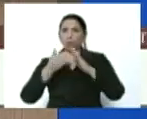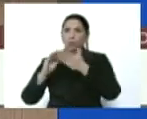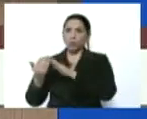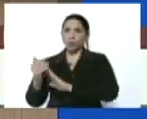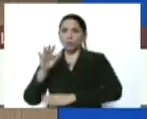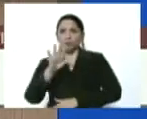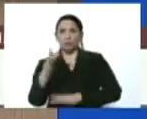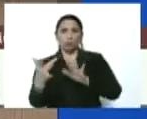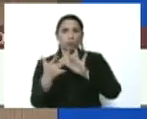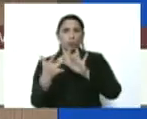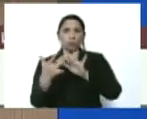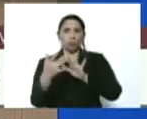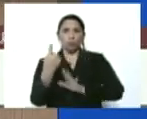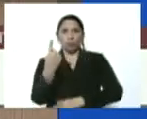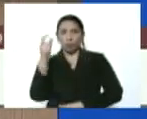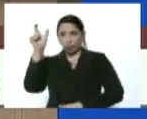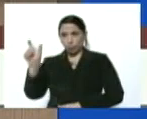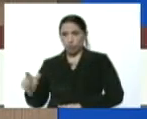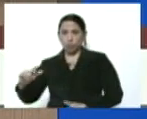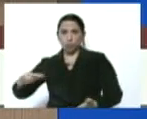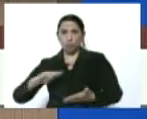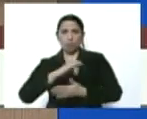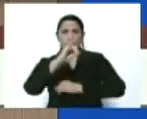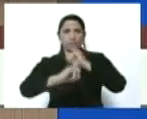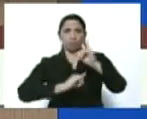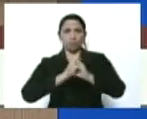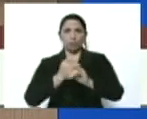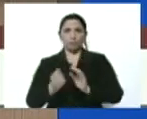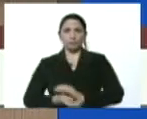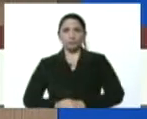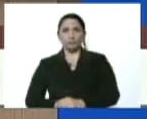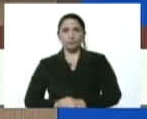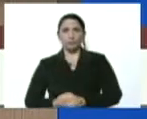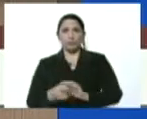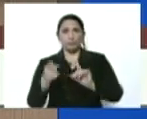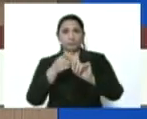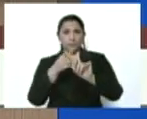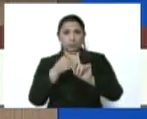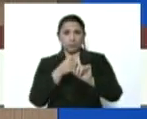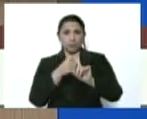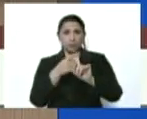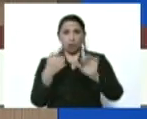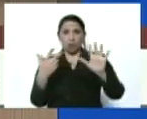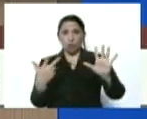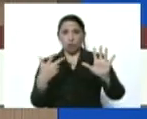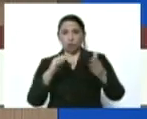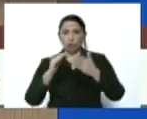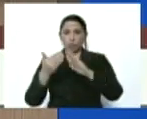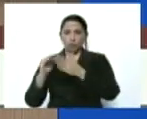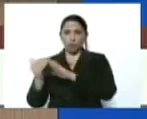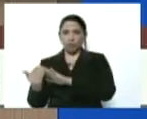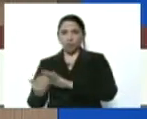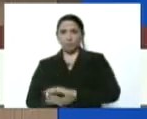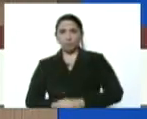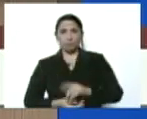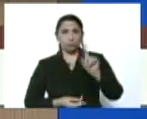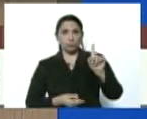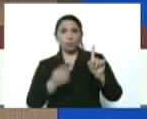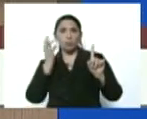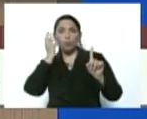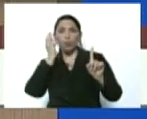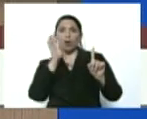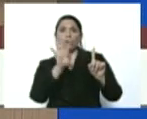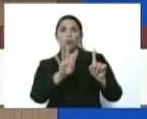contacto con un viajero internacional. El primer caso de los ocho comunitarios es una mujer de